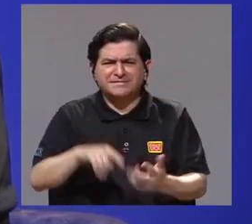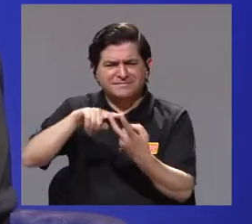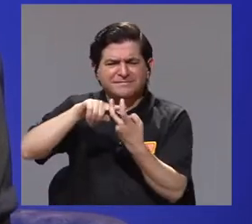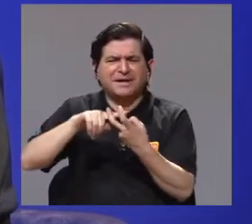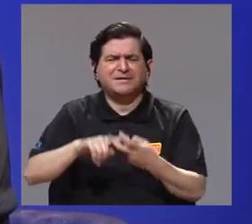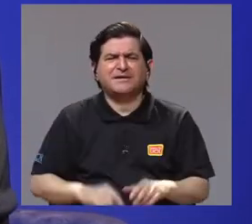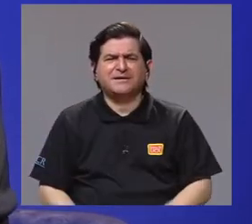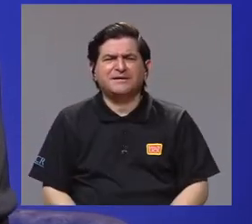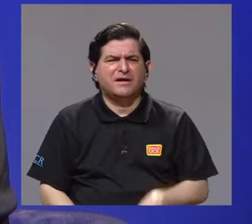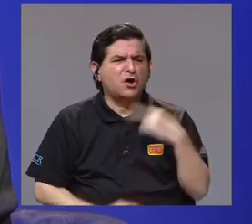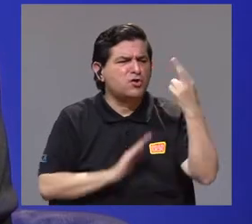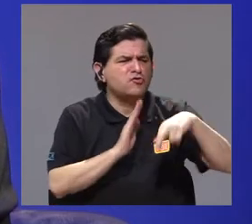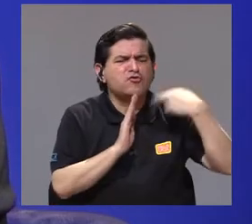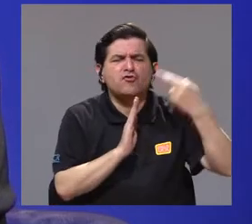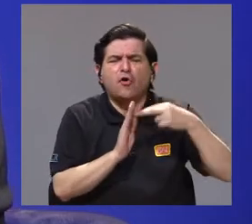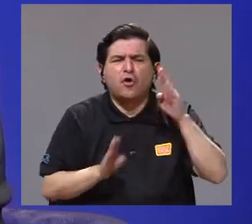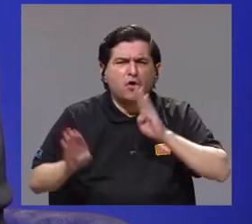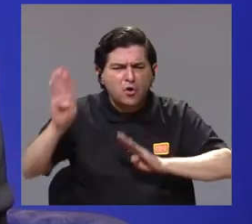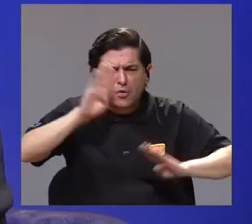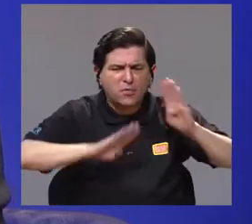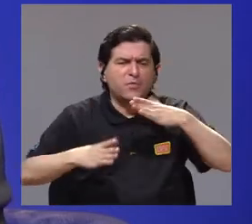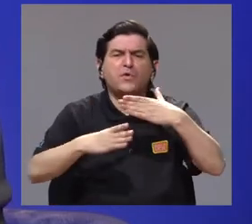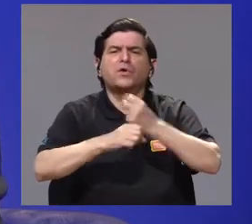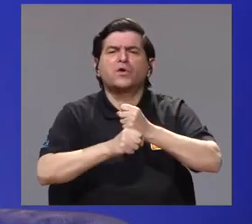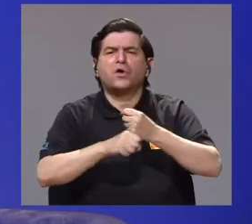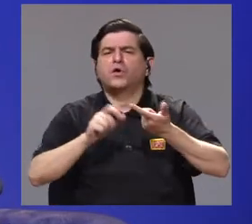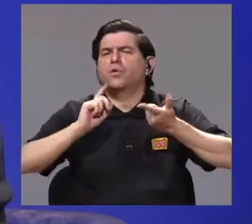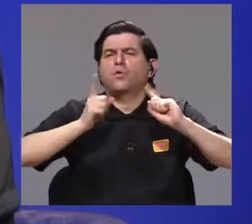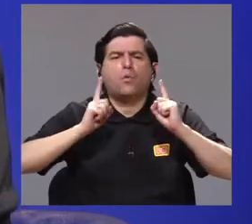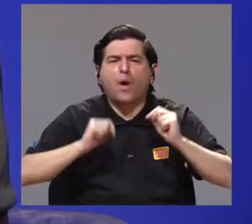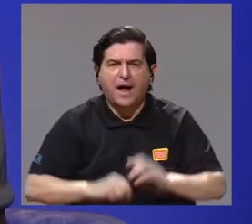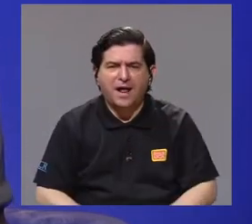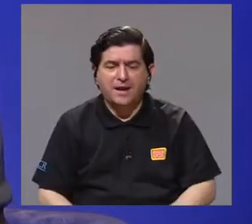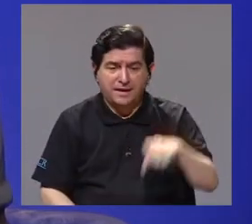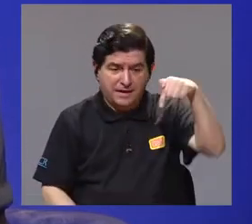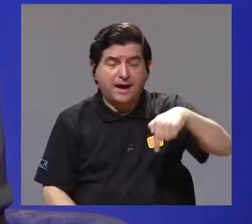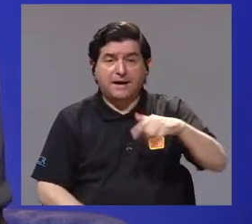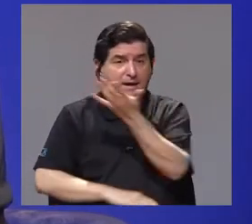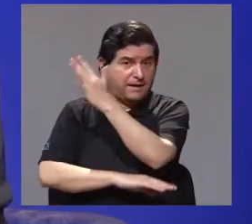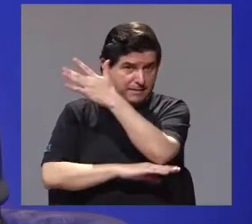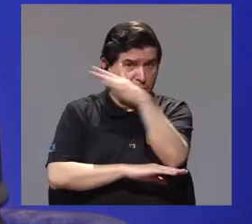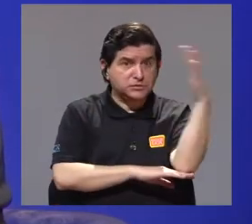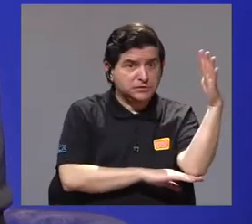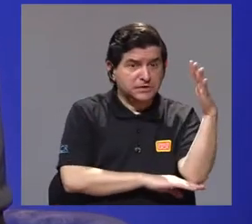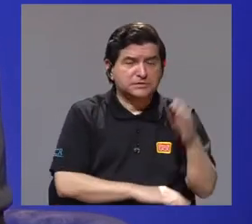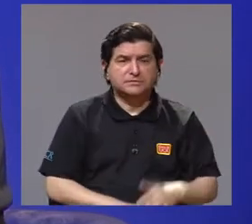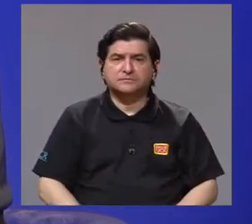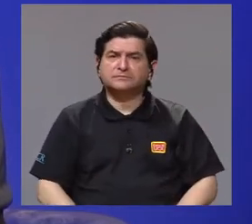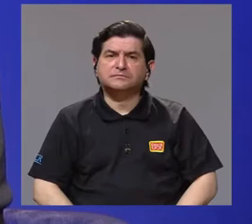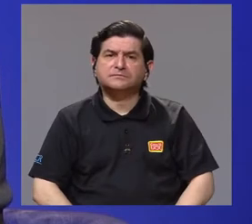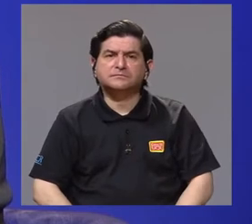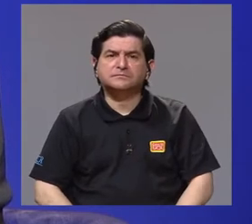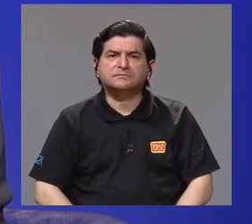los murciélagos, qué papel biológico desempeñan en nuestros bosques.